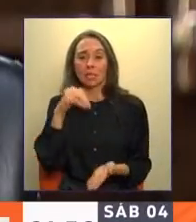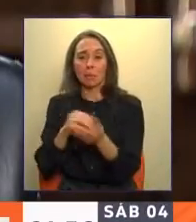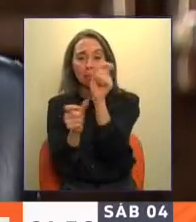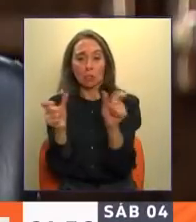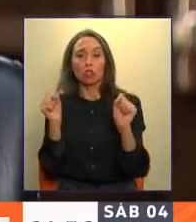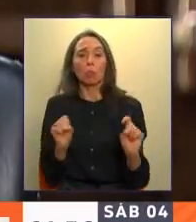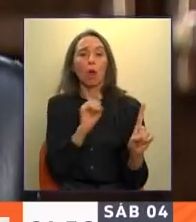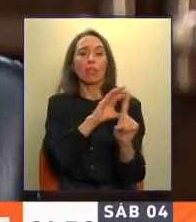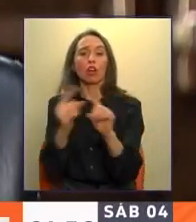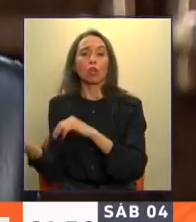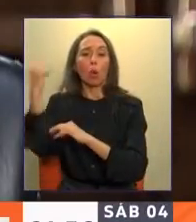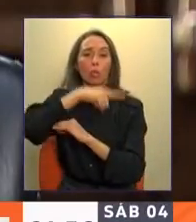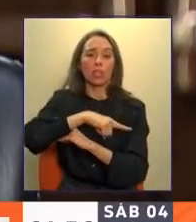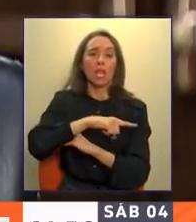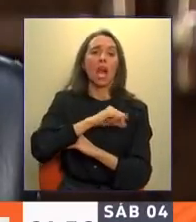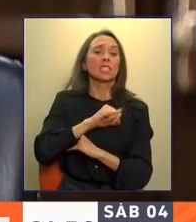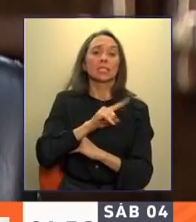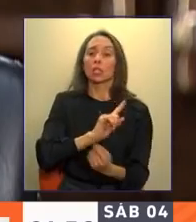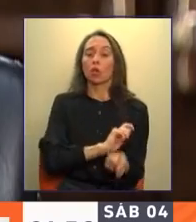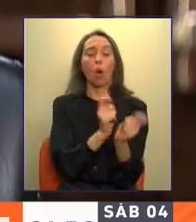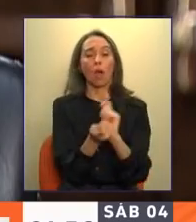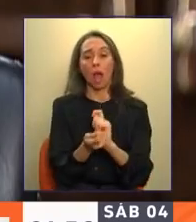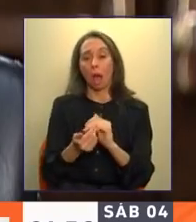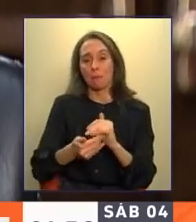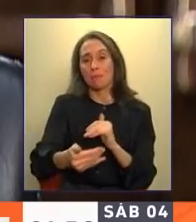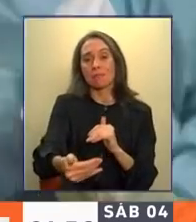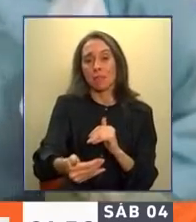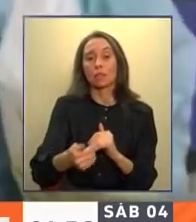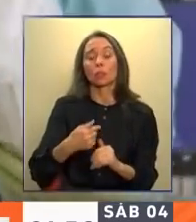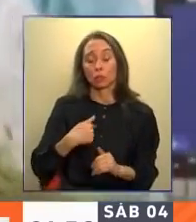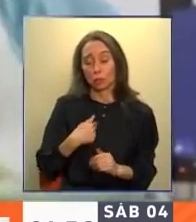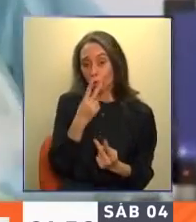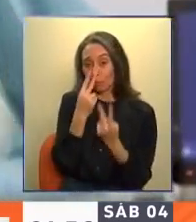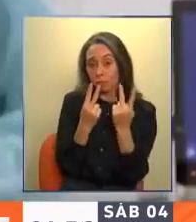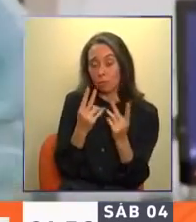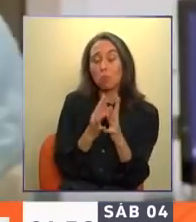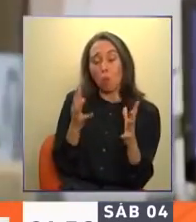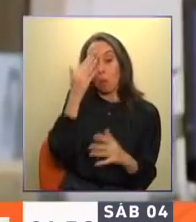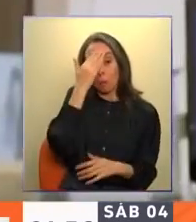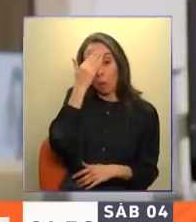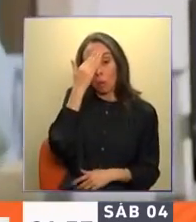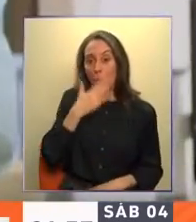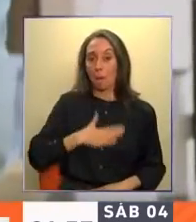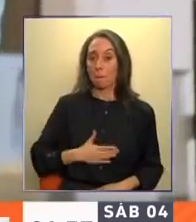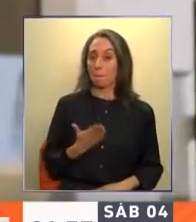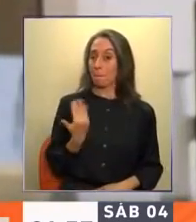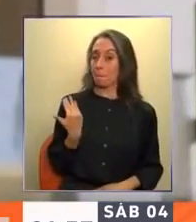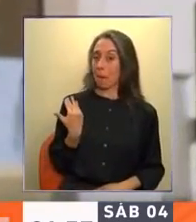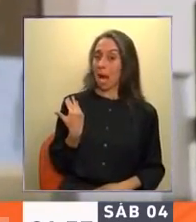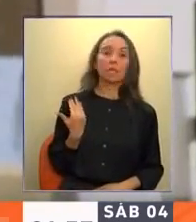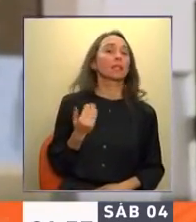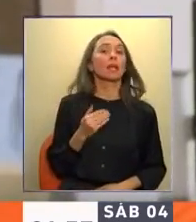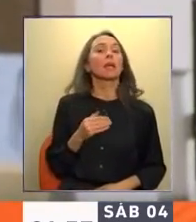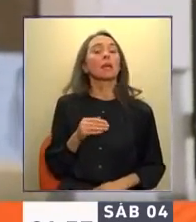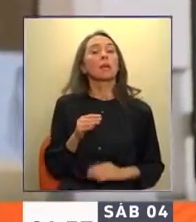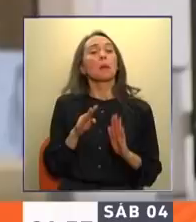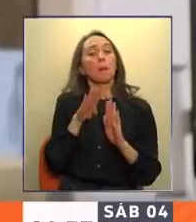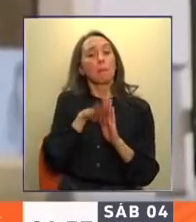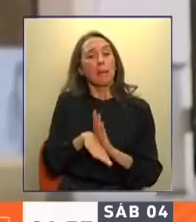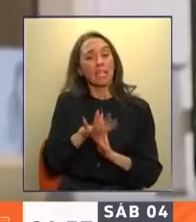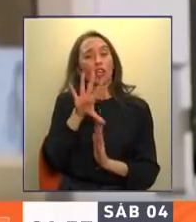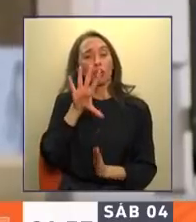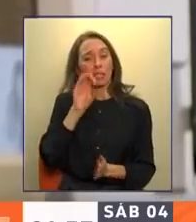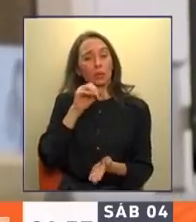día si esto no cambia, y por eso estoy muy preocupado. Ya el martes, cuando aún no se superaba la barrera de los